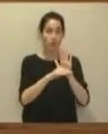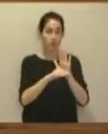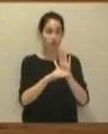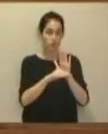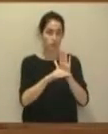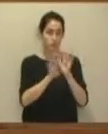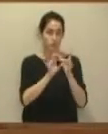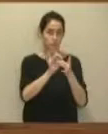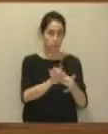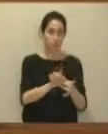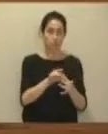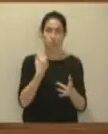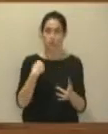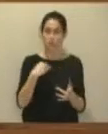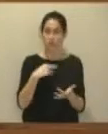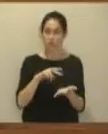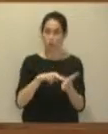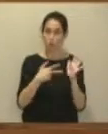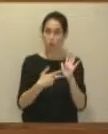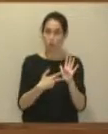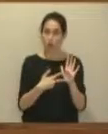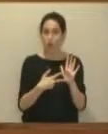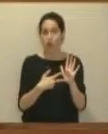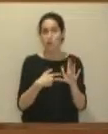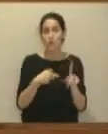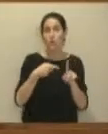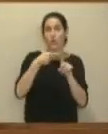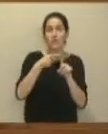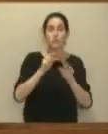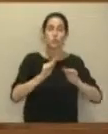basaba este plan.